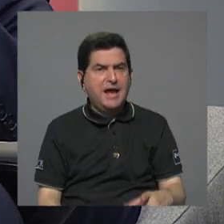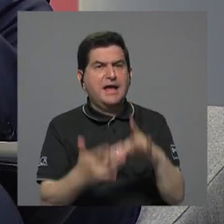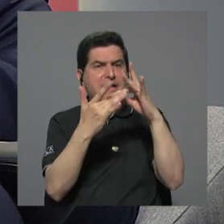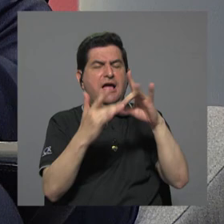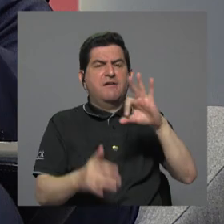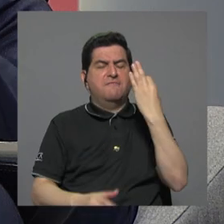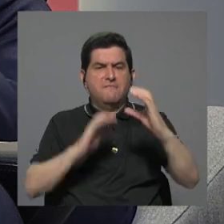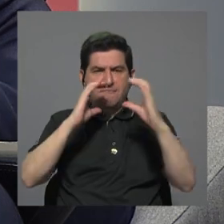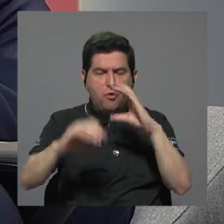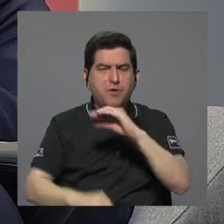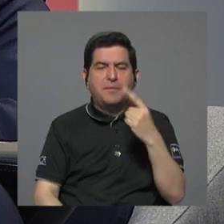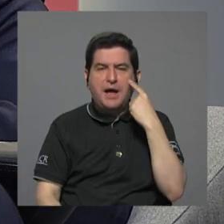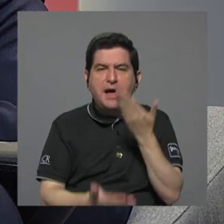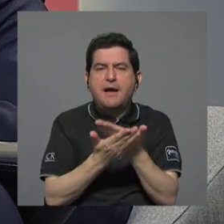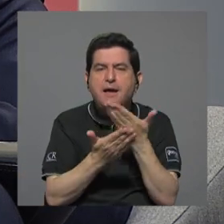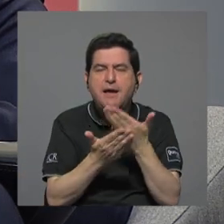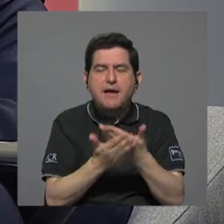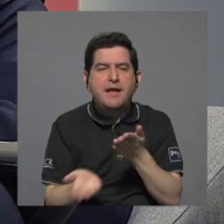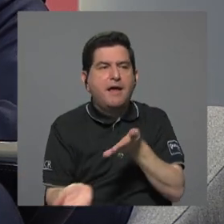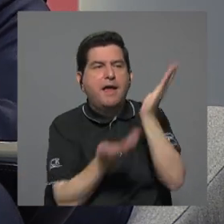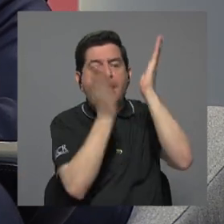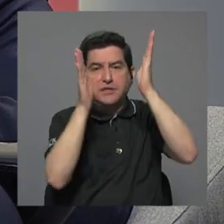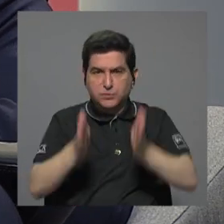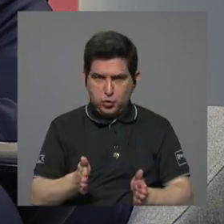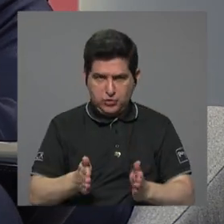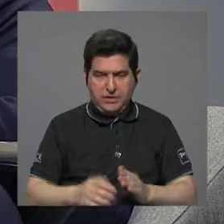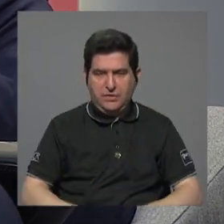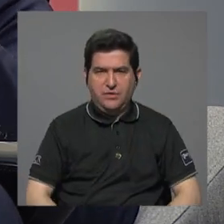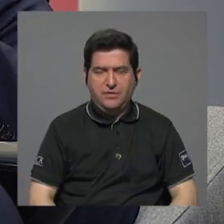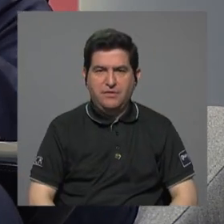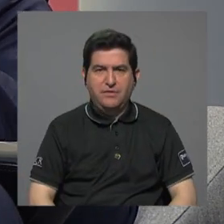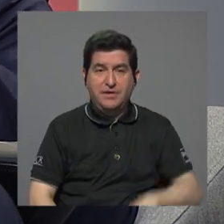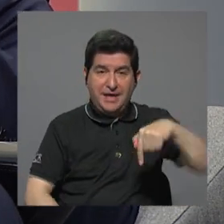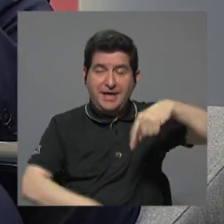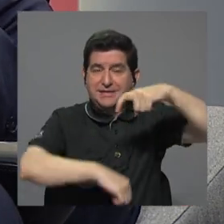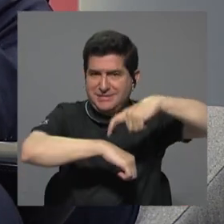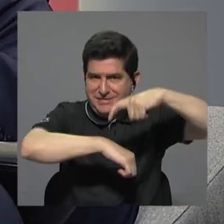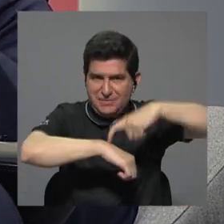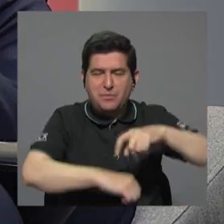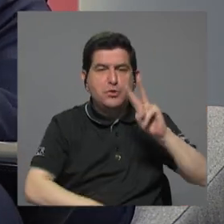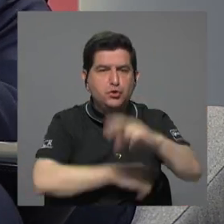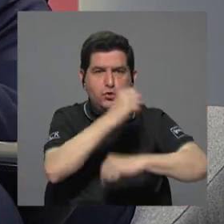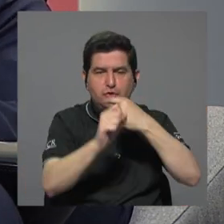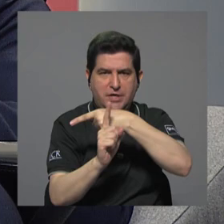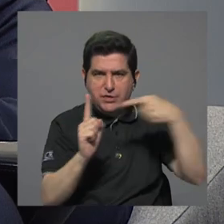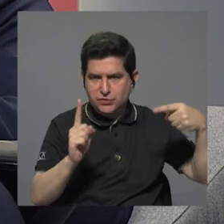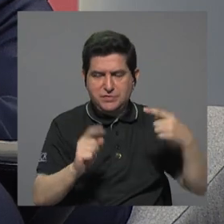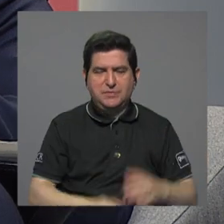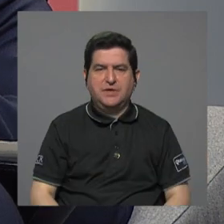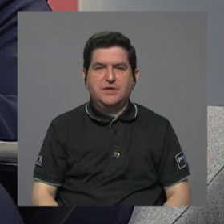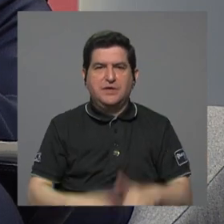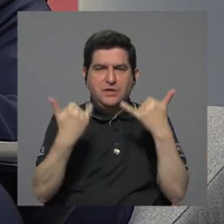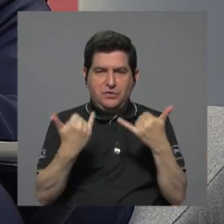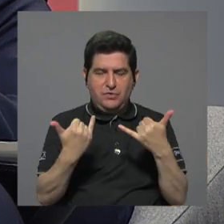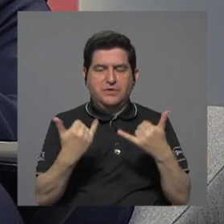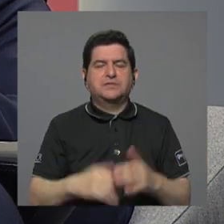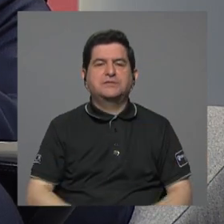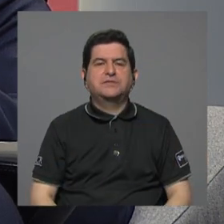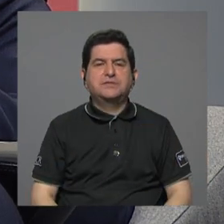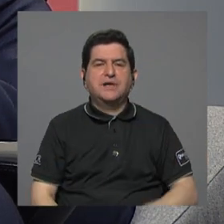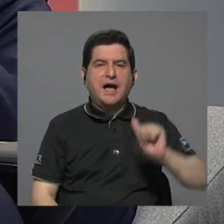por medios de comunicación y por testimonios de algunos exportadores, que a esta hora, a dos años y medio de estar la terminal